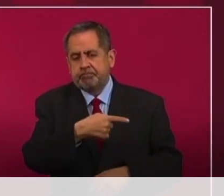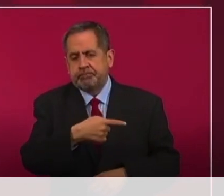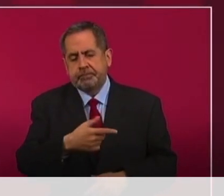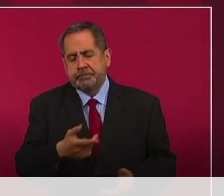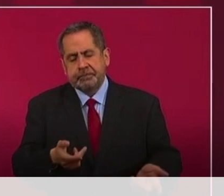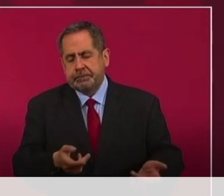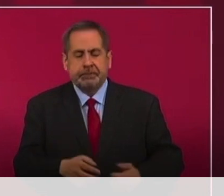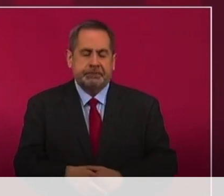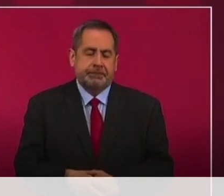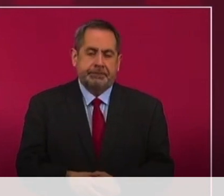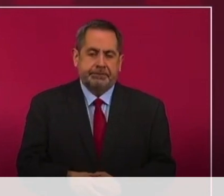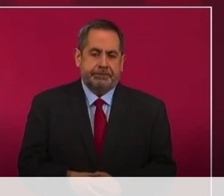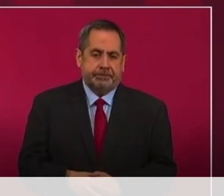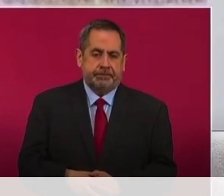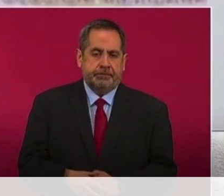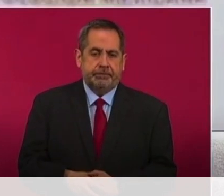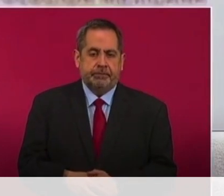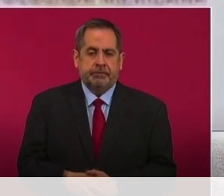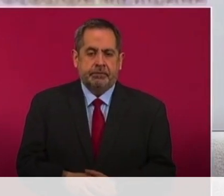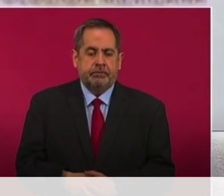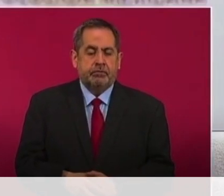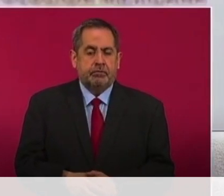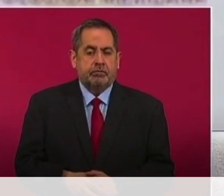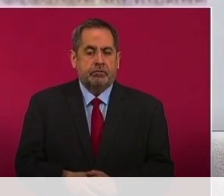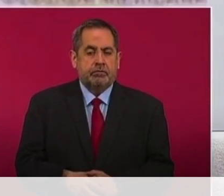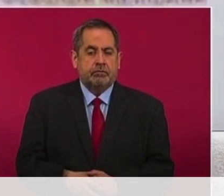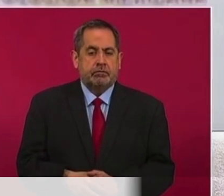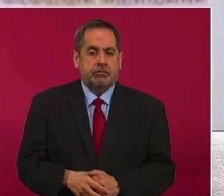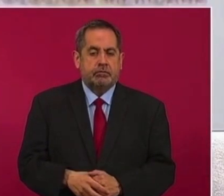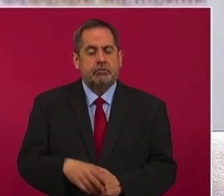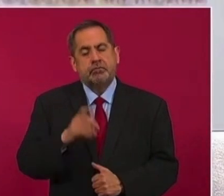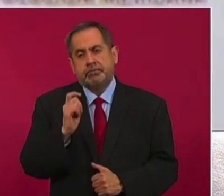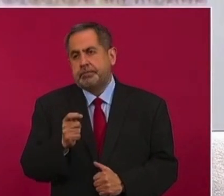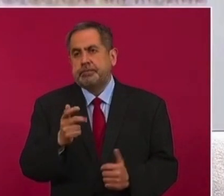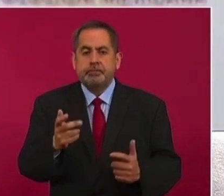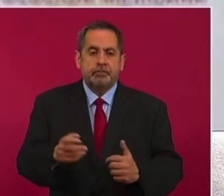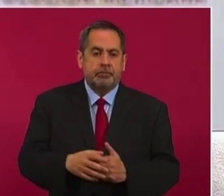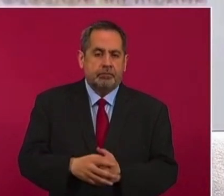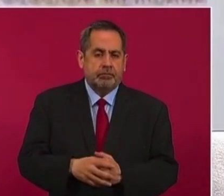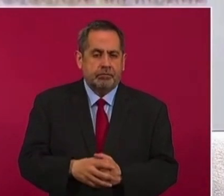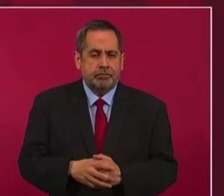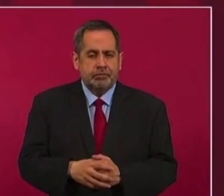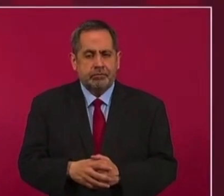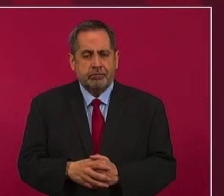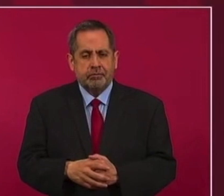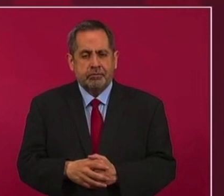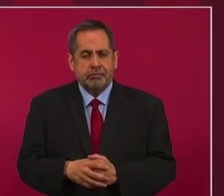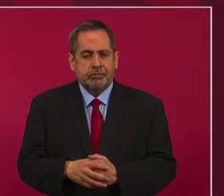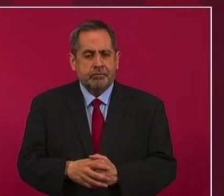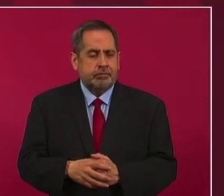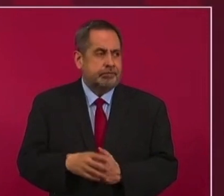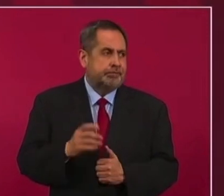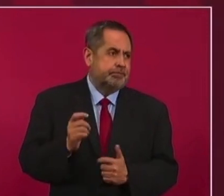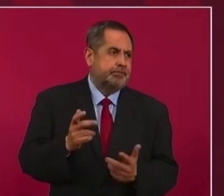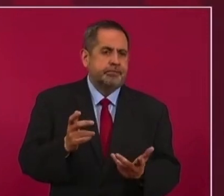de lo contrario estaría actuando